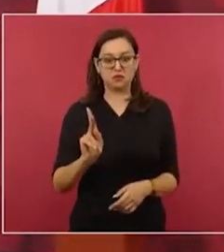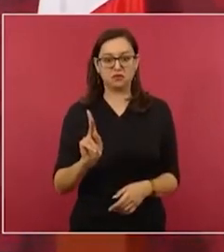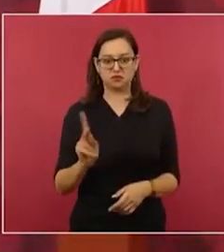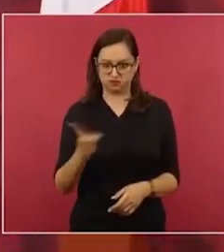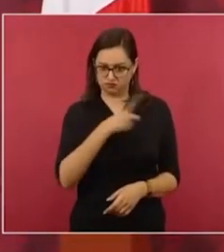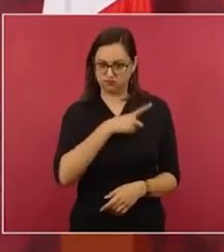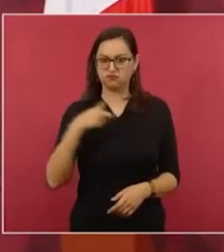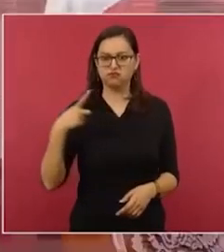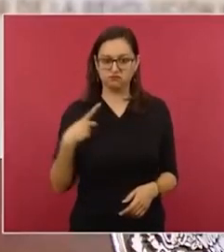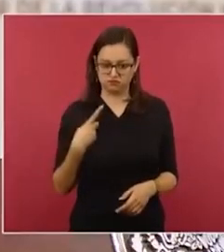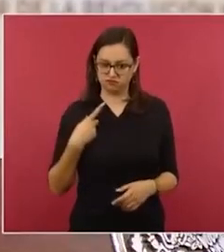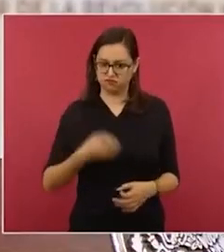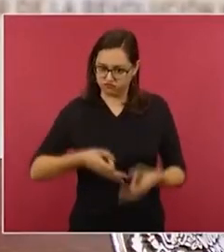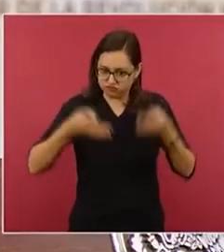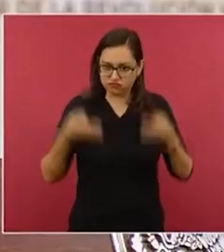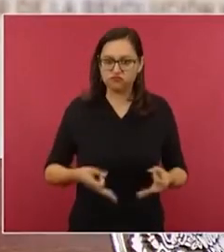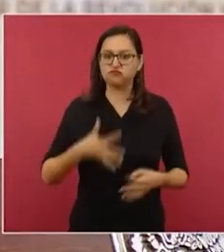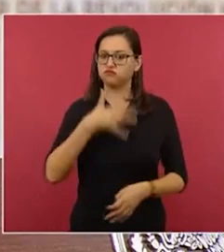cero corrupción